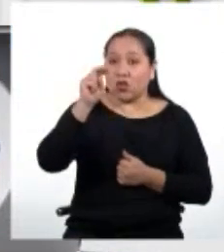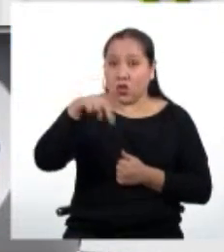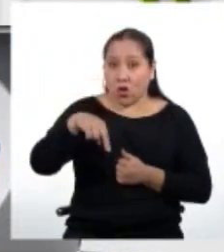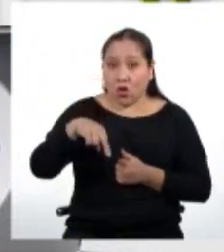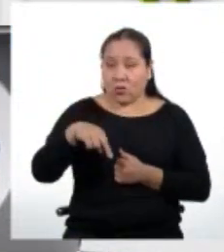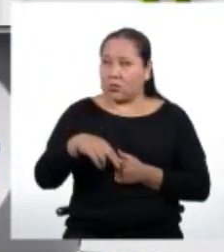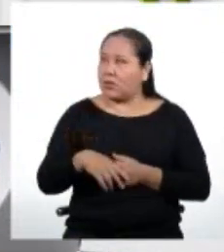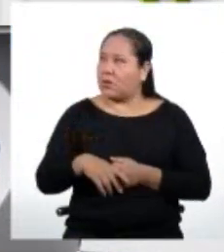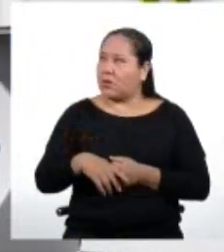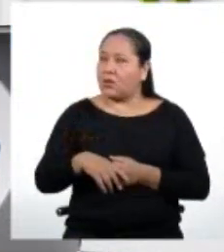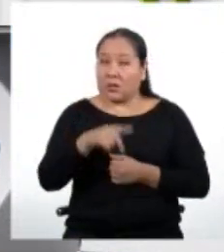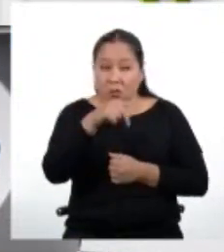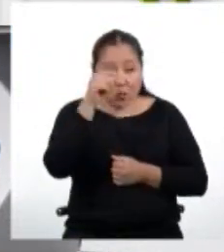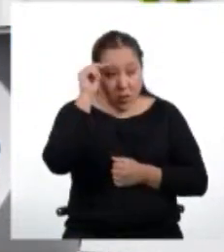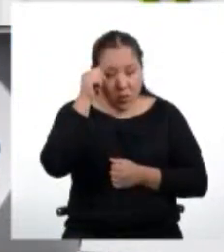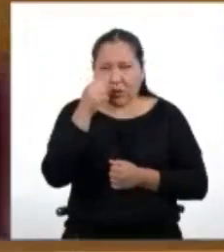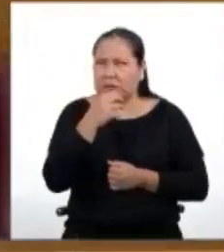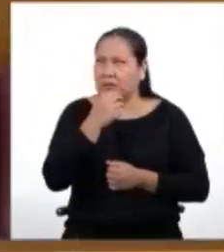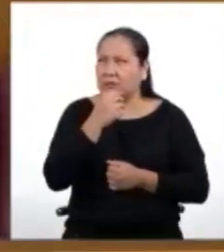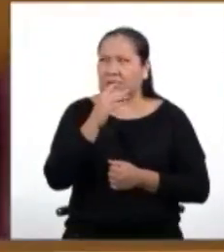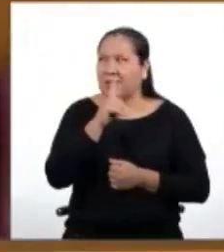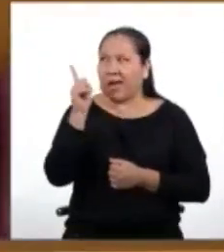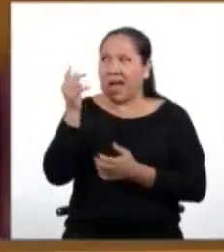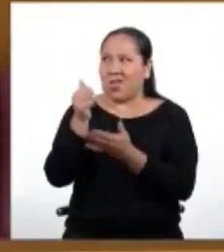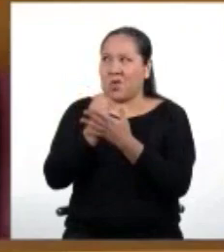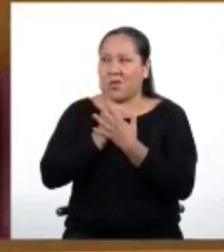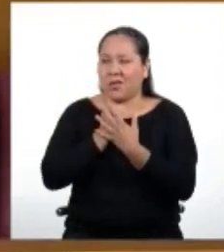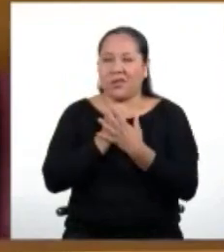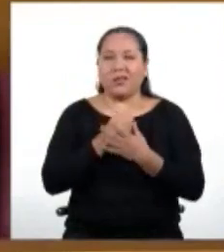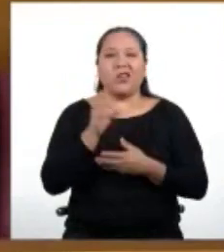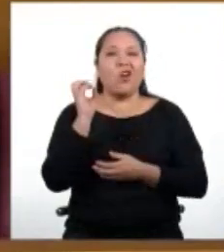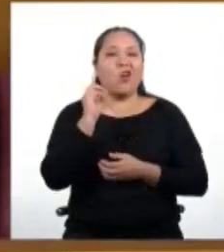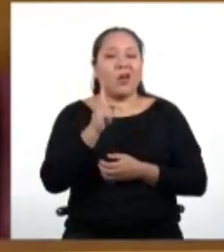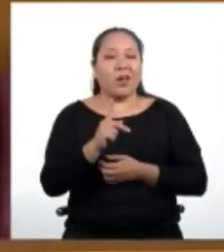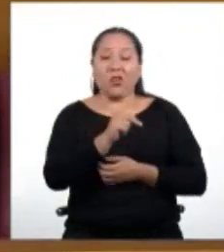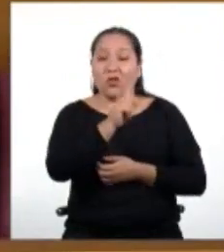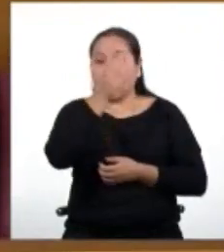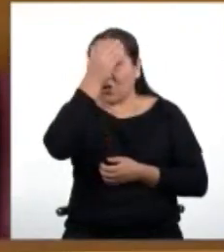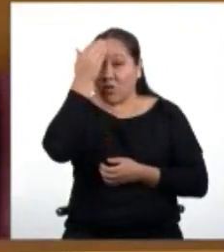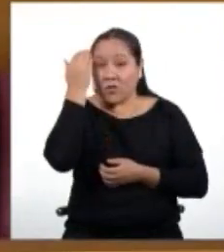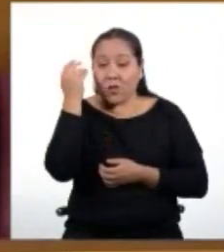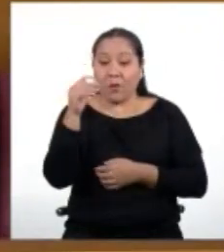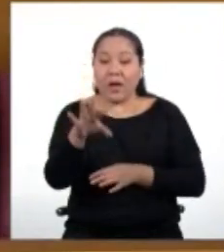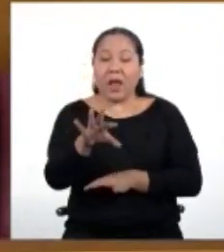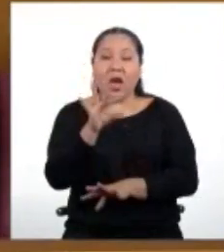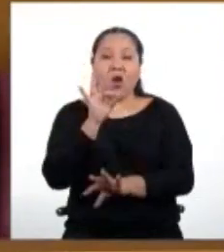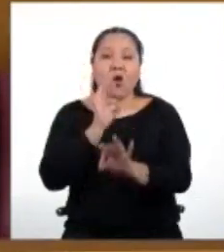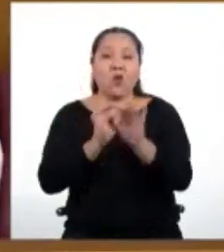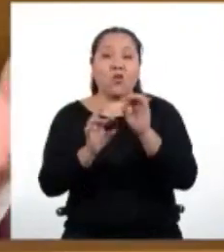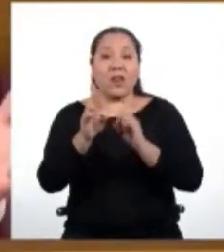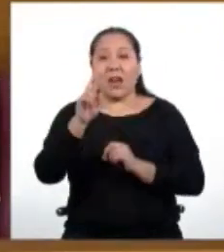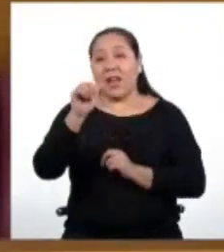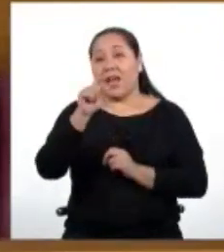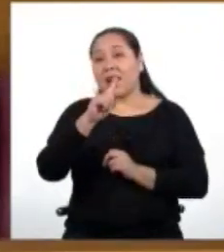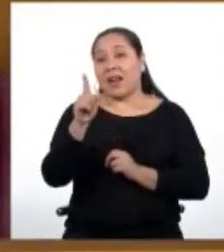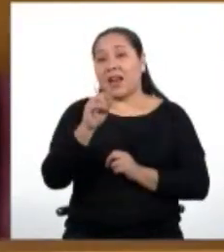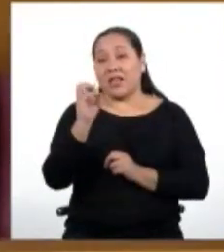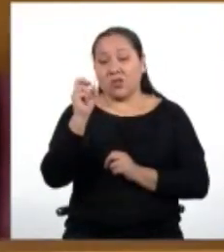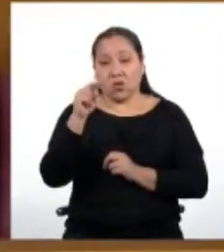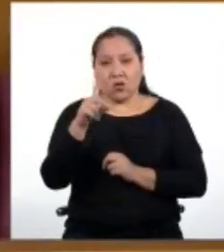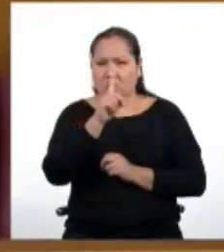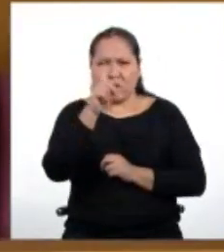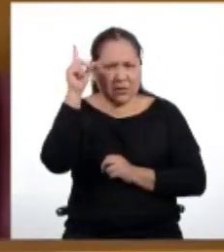La verdad, mejor que esta vez nos ayude usted. Está bien. No nos olvidemos que para hallar la razón aritmética no es difícil.